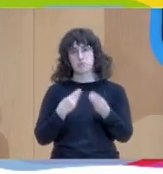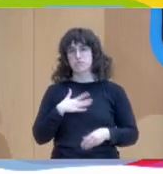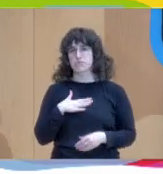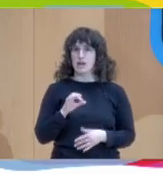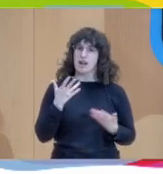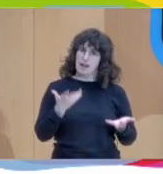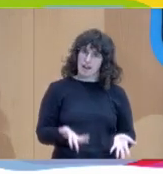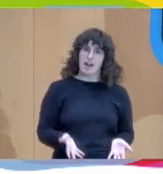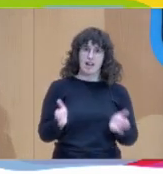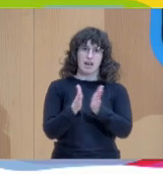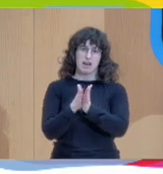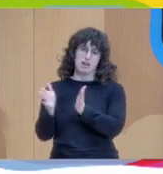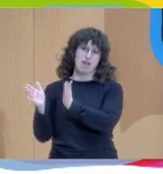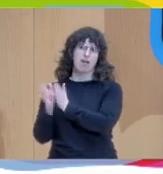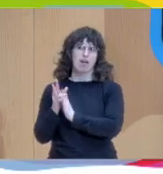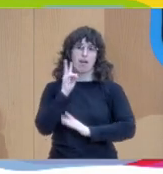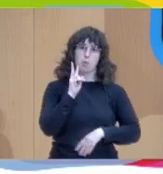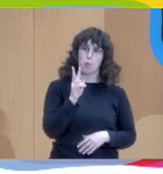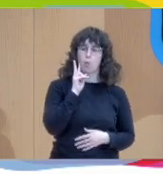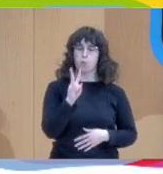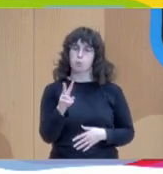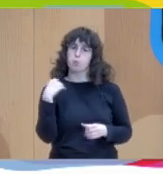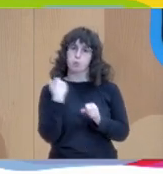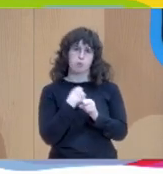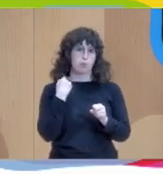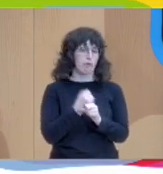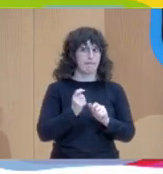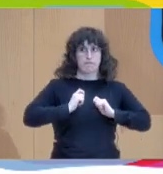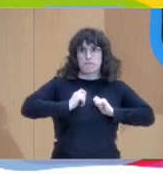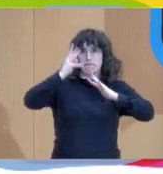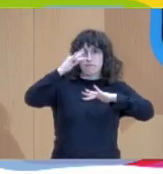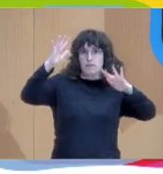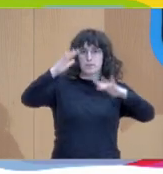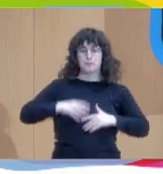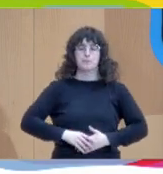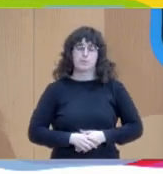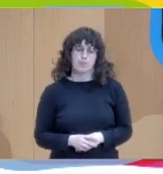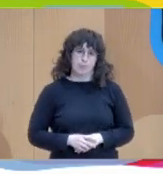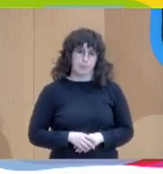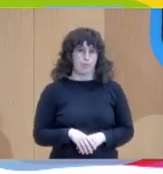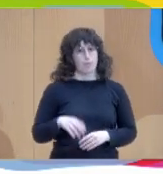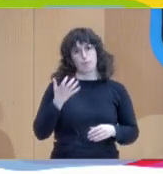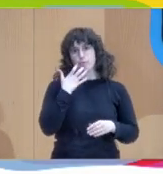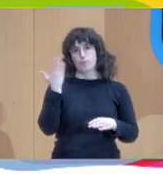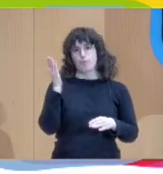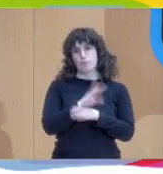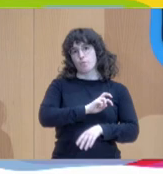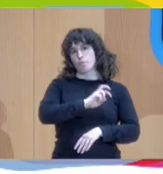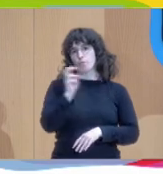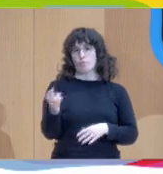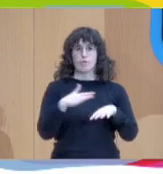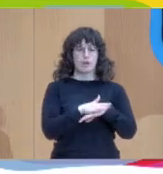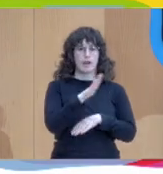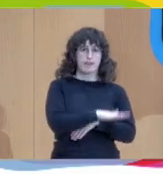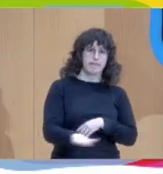trabajo que hacen estos compañeros que me parece totalmente inspirador. Otros ejemplos concretos son las redes de infancia